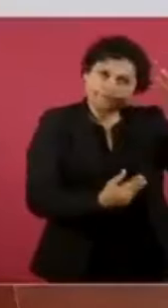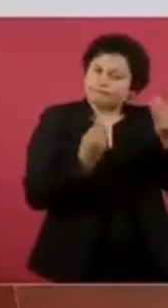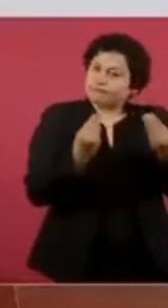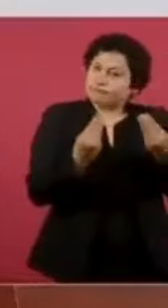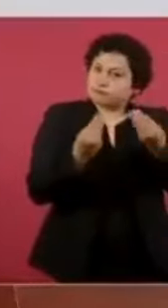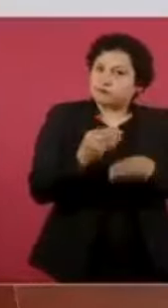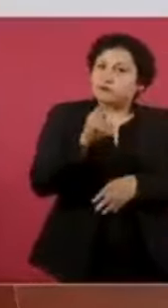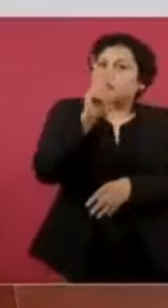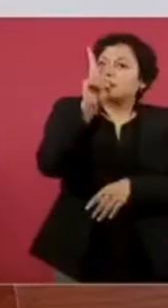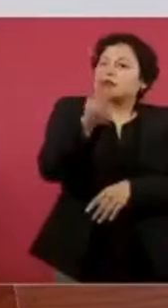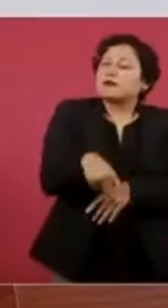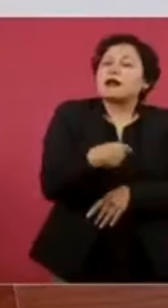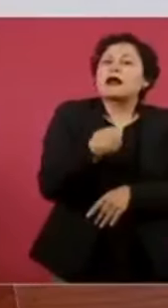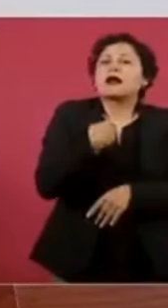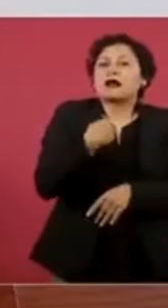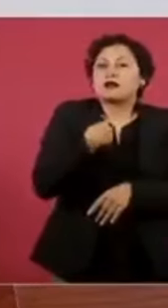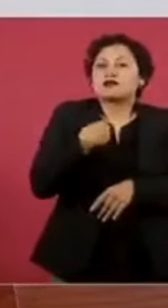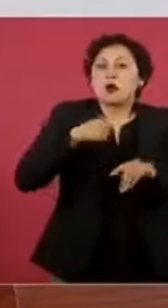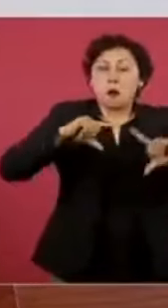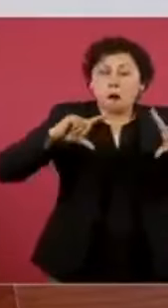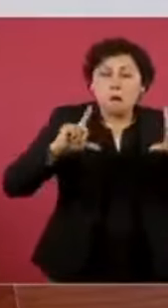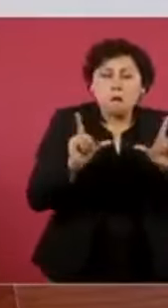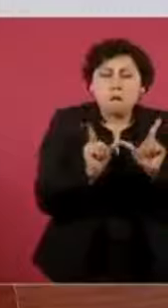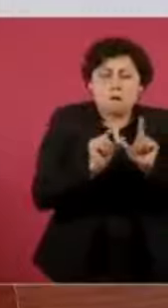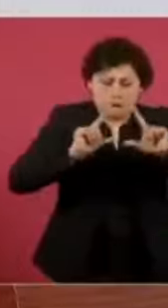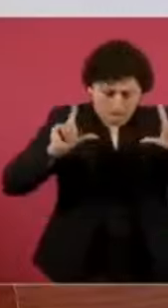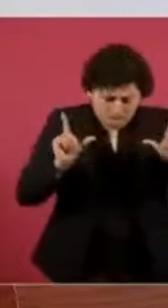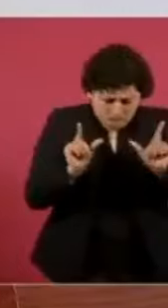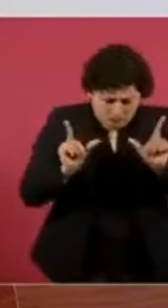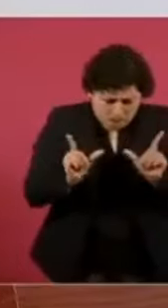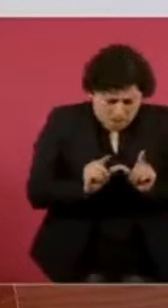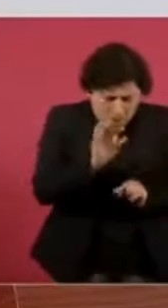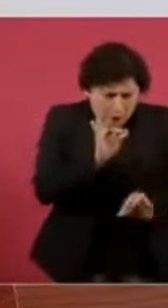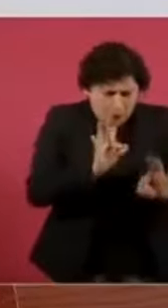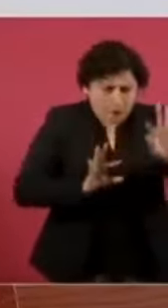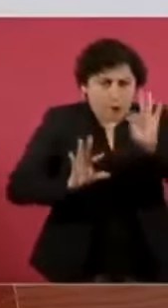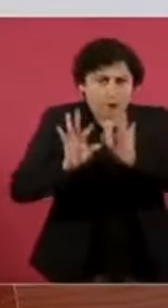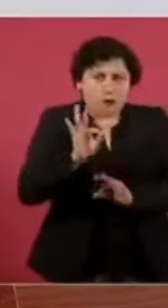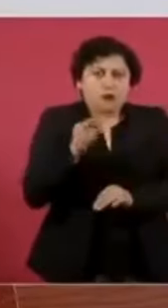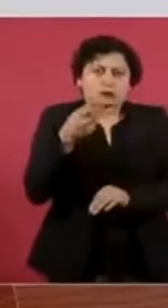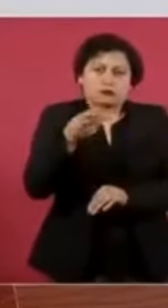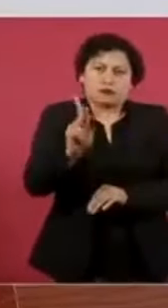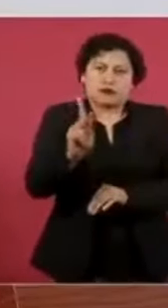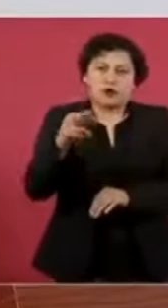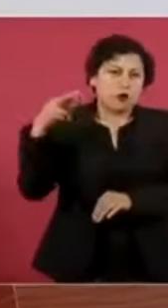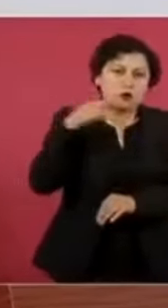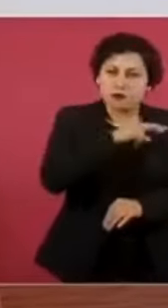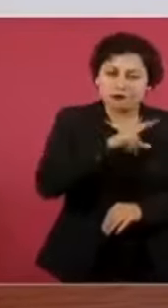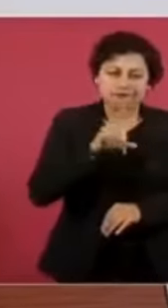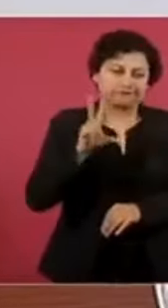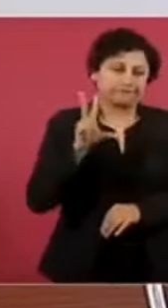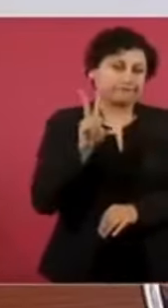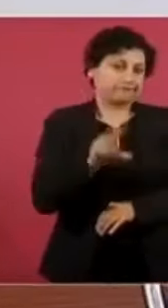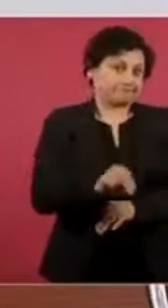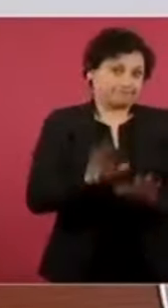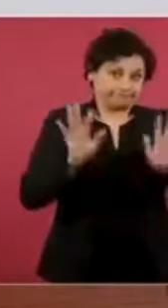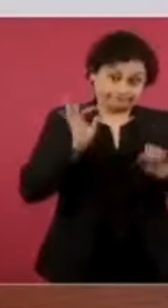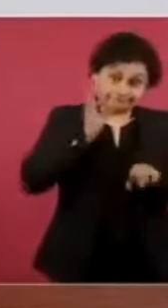una síntesis, un resumen, me va a llevar algún tiempo. Entonces, vénganse preparados con